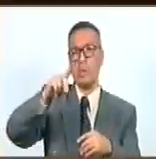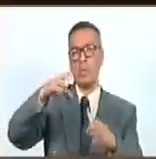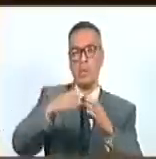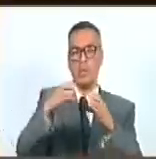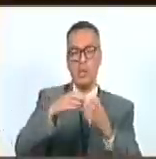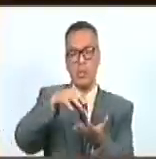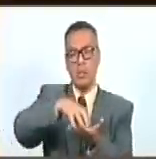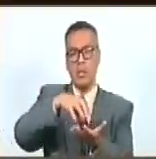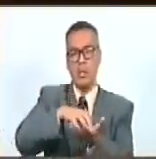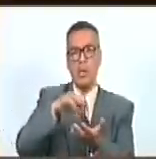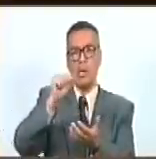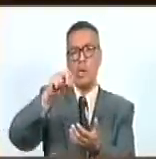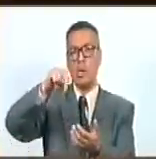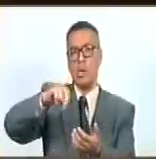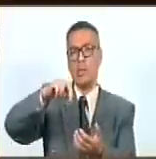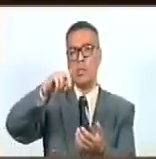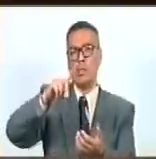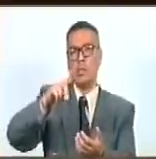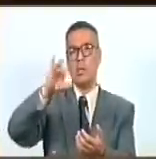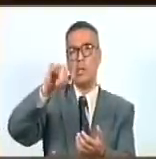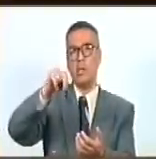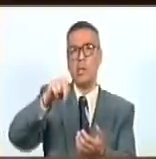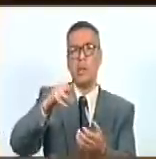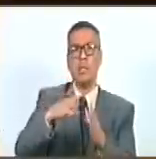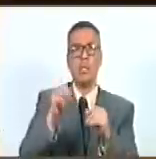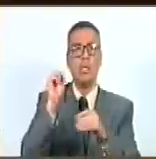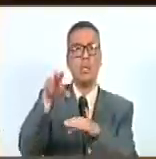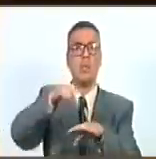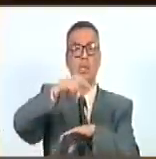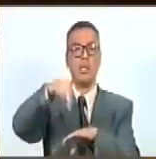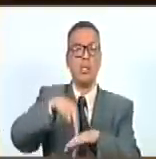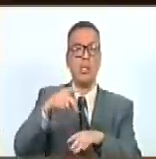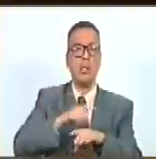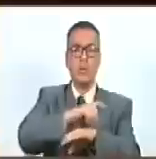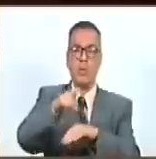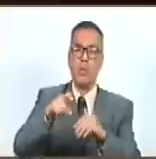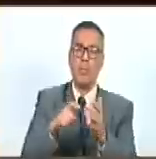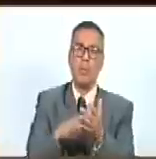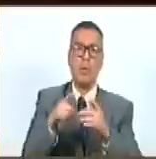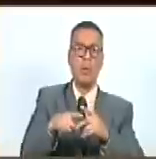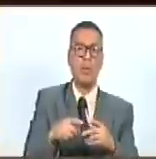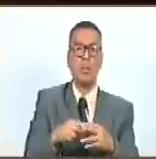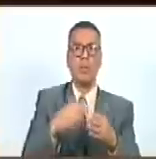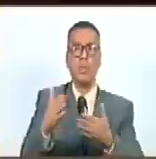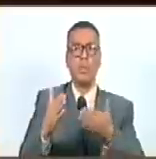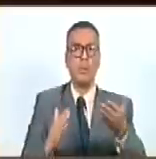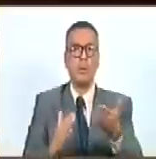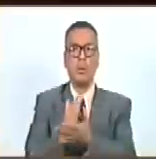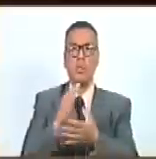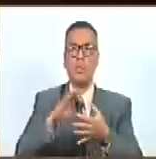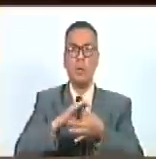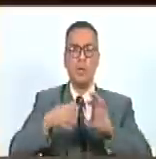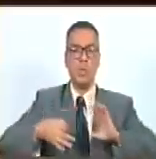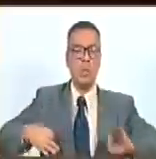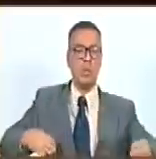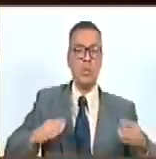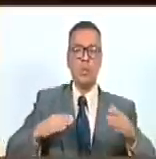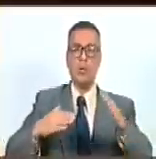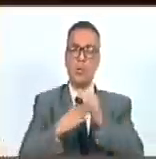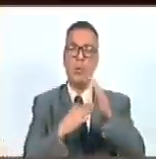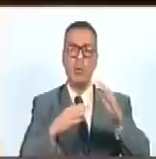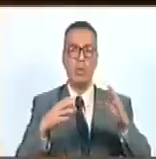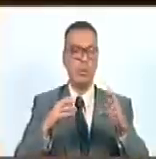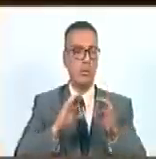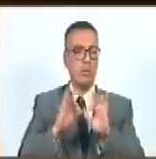de la gestión que ha tenido esta Asamblea Nacional en pleno de ir rompiendo las cadenas de los bloqueos y los